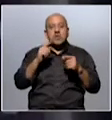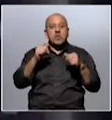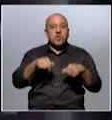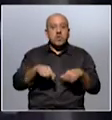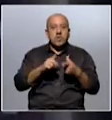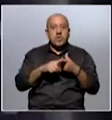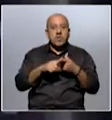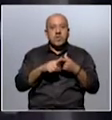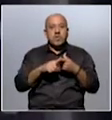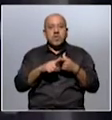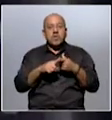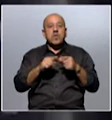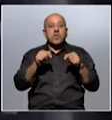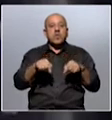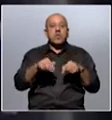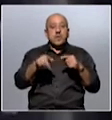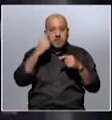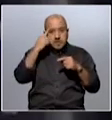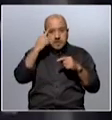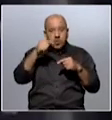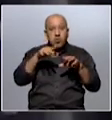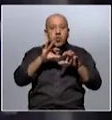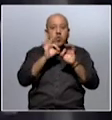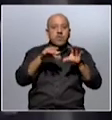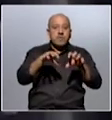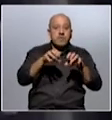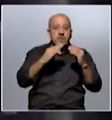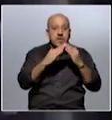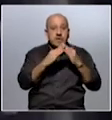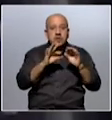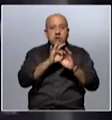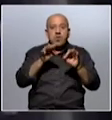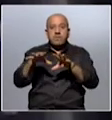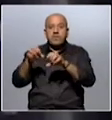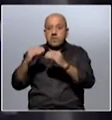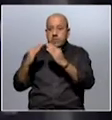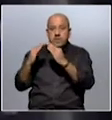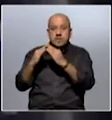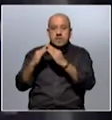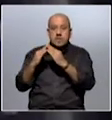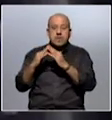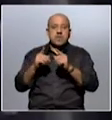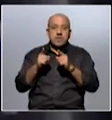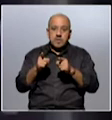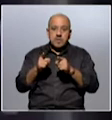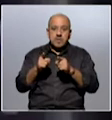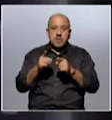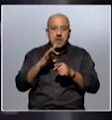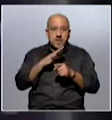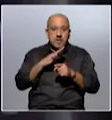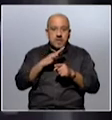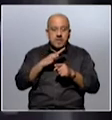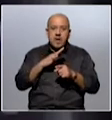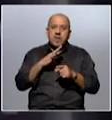parecería que está pensado, o viven en la casa o viven en un residencial. Y seguramente hay muchas